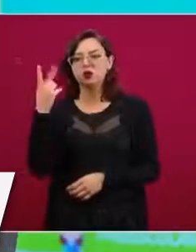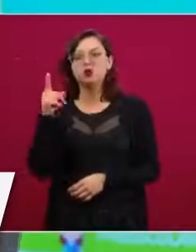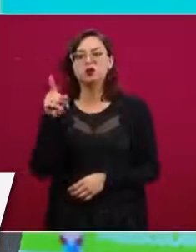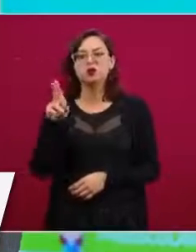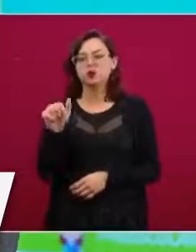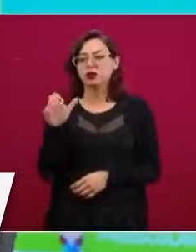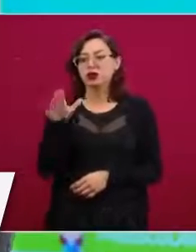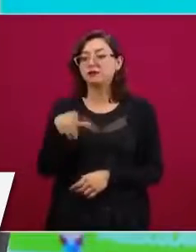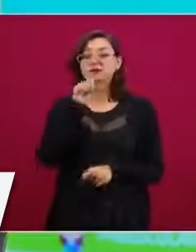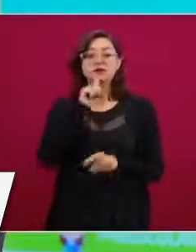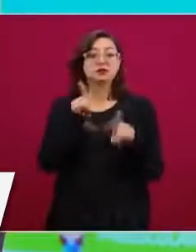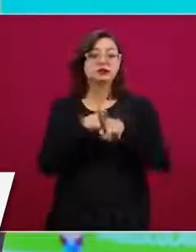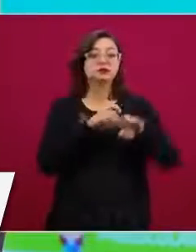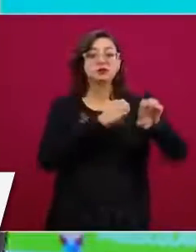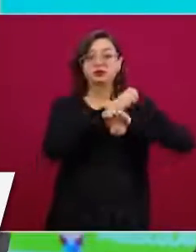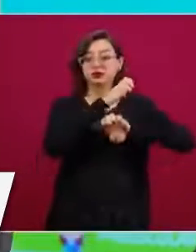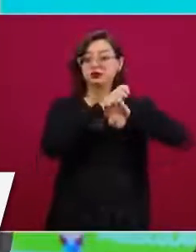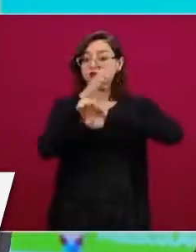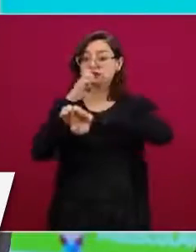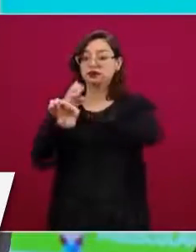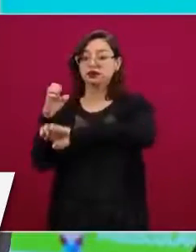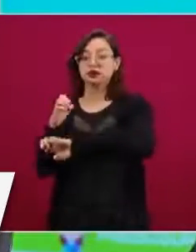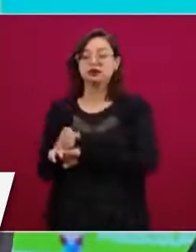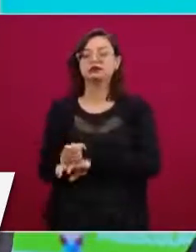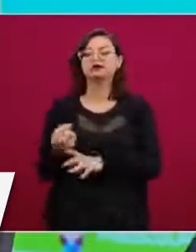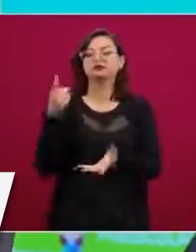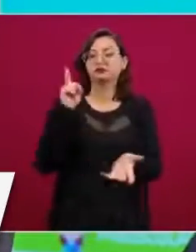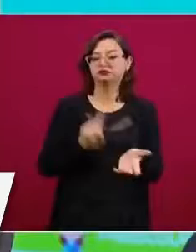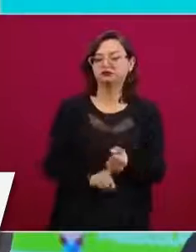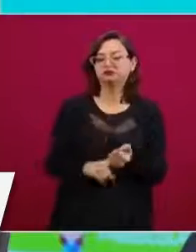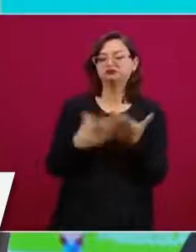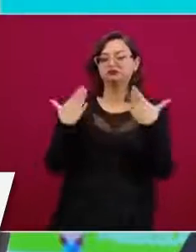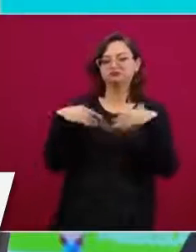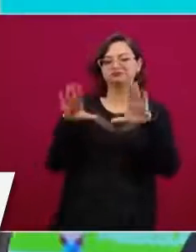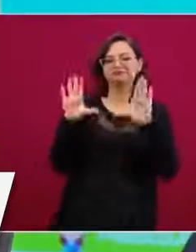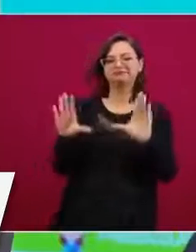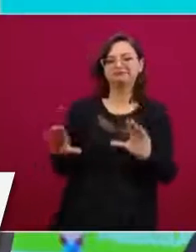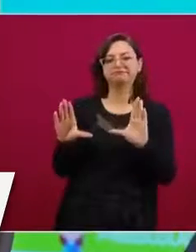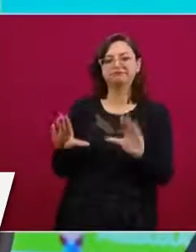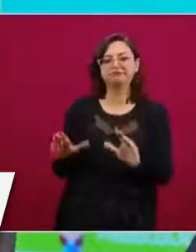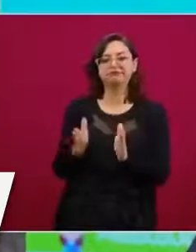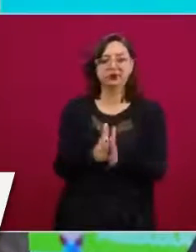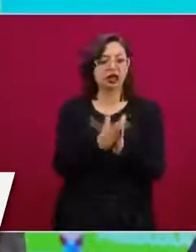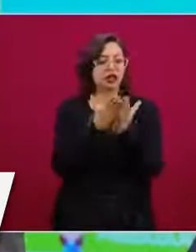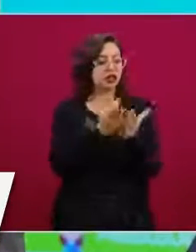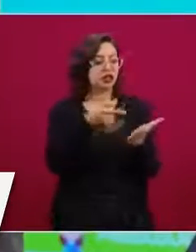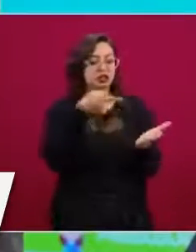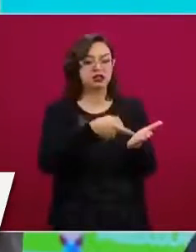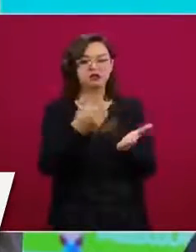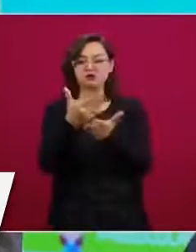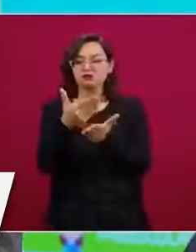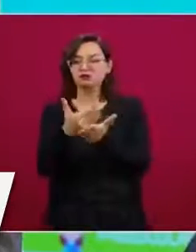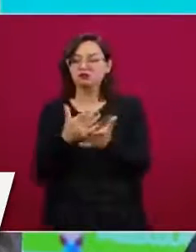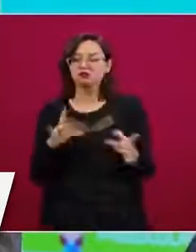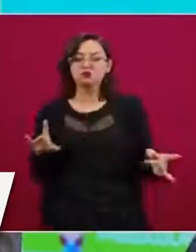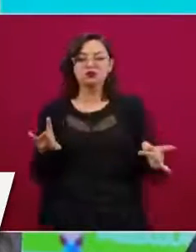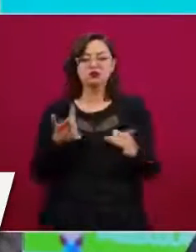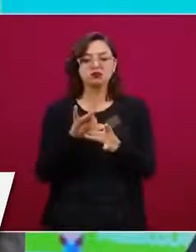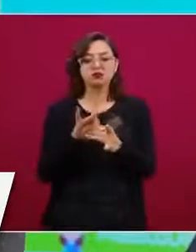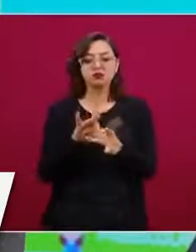de los Estados, basados en los aprendizajes esperados de los libros de texto y de los planes y programas.